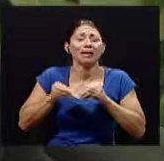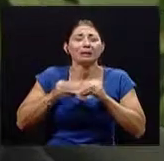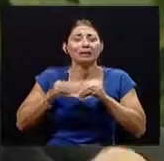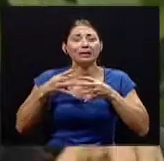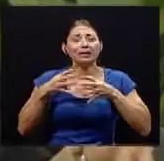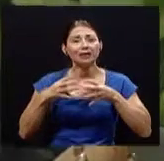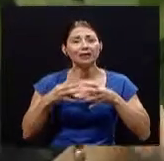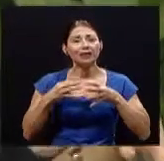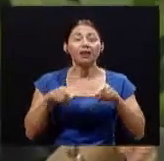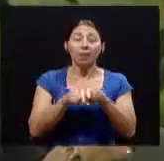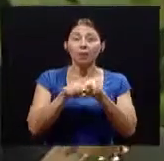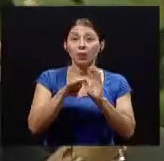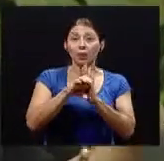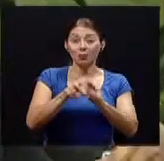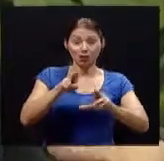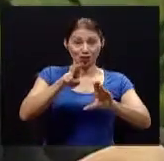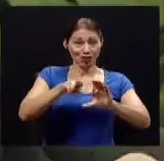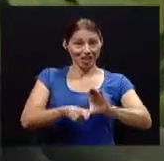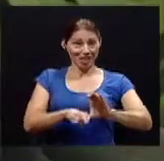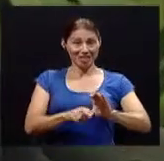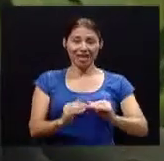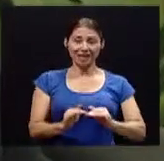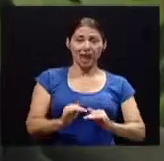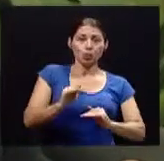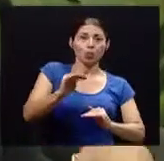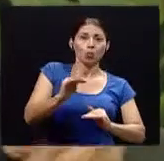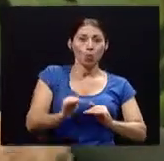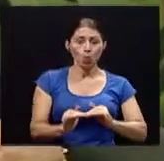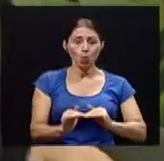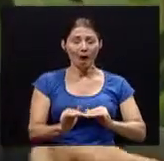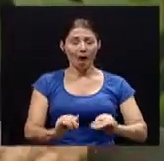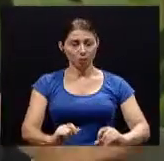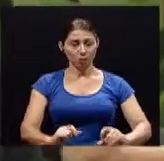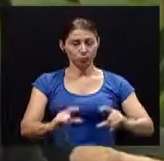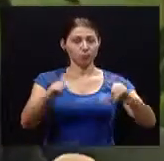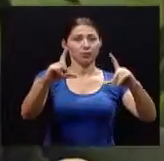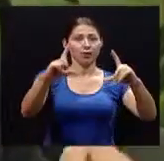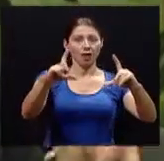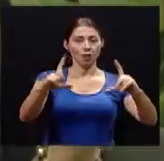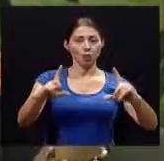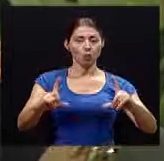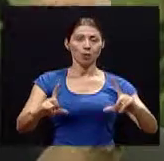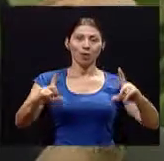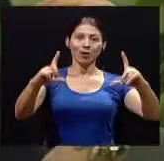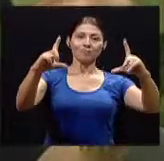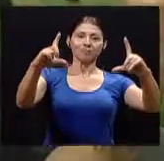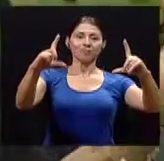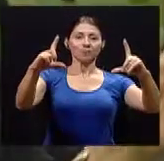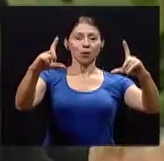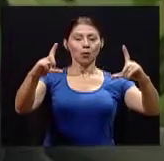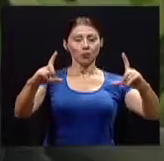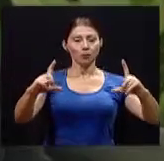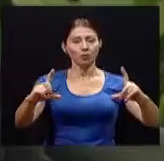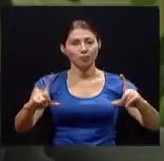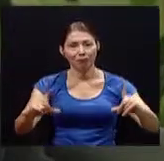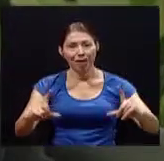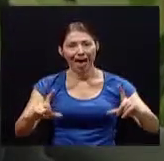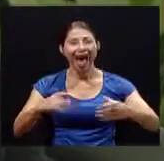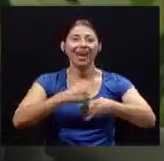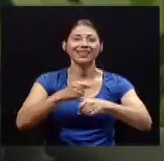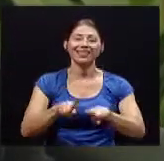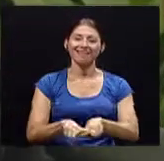la diferencia en la productividad de la persona ya sea estudiante o profesional o obrero en una fábrica